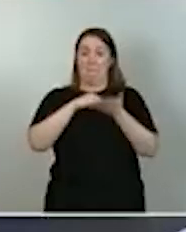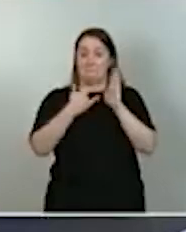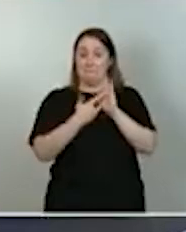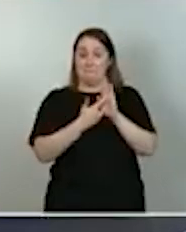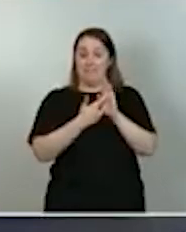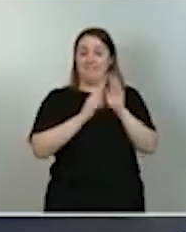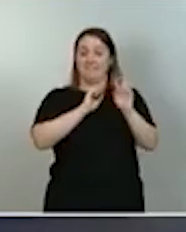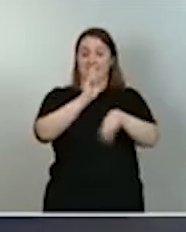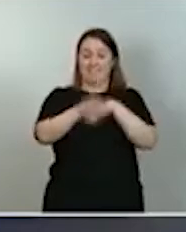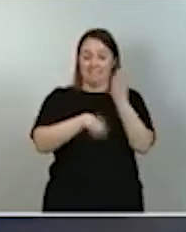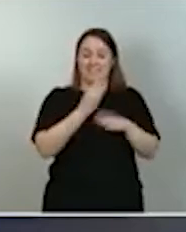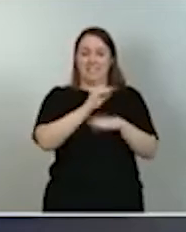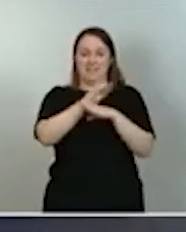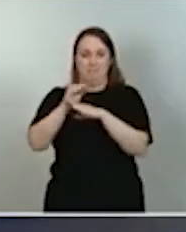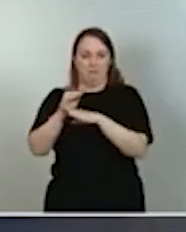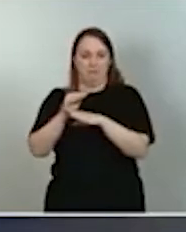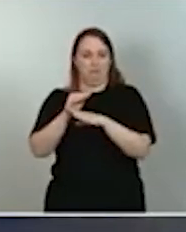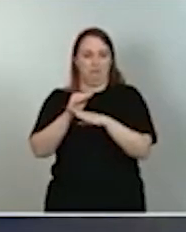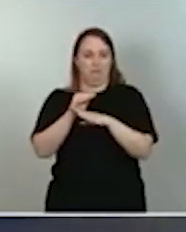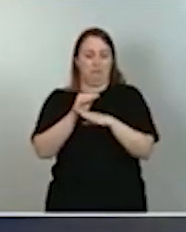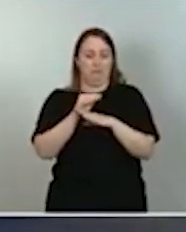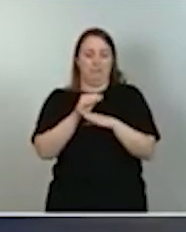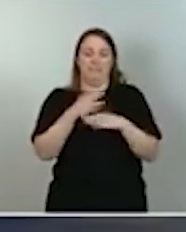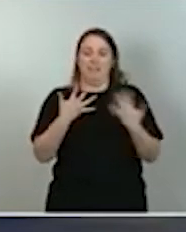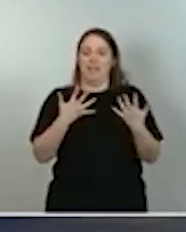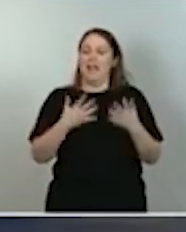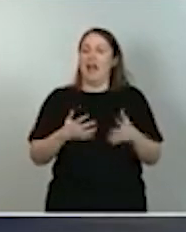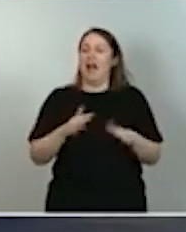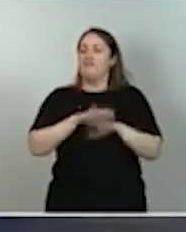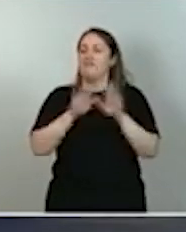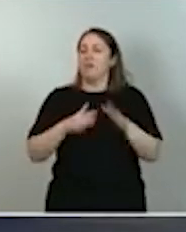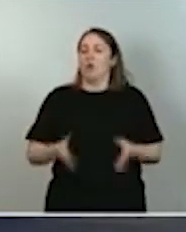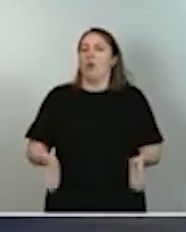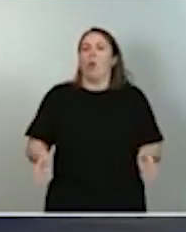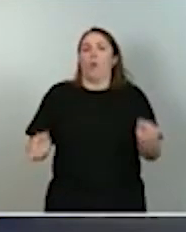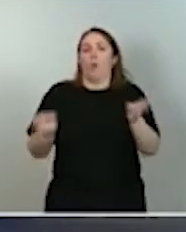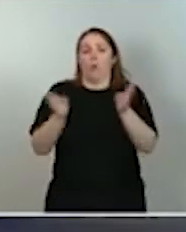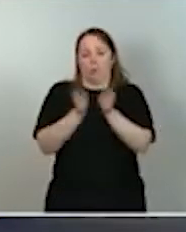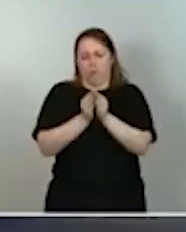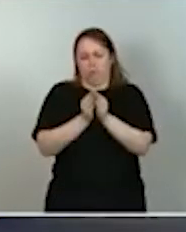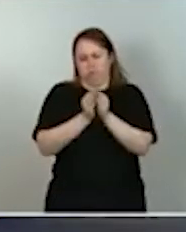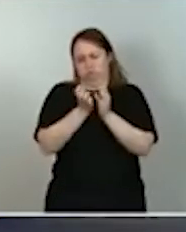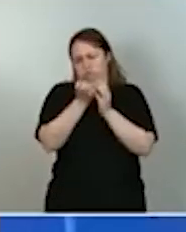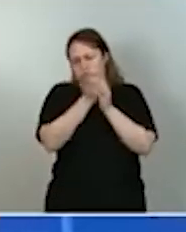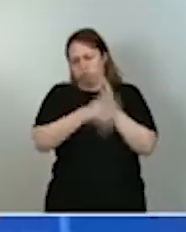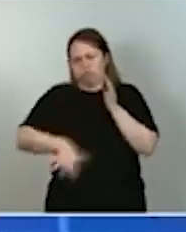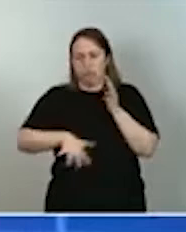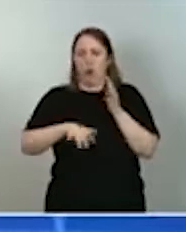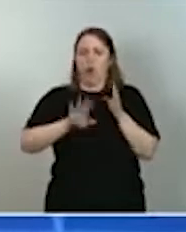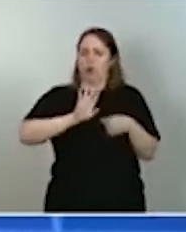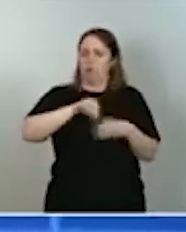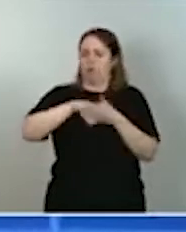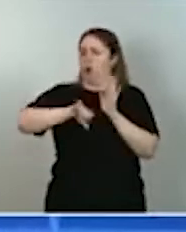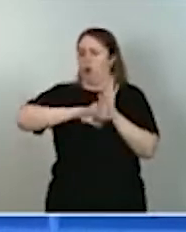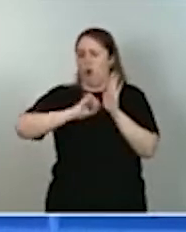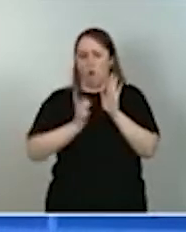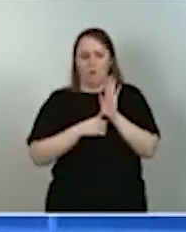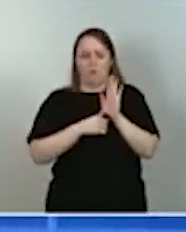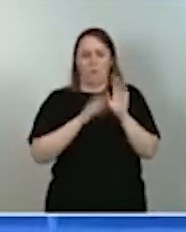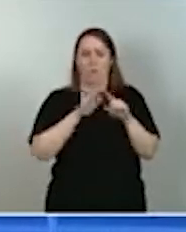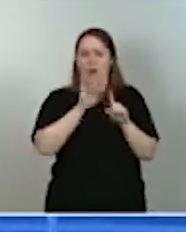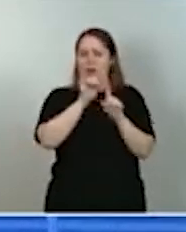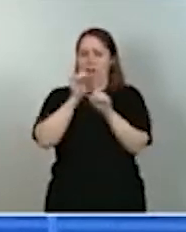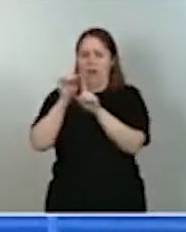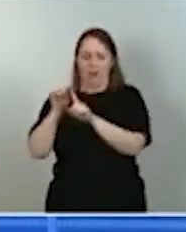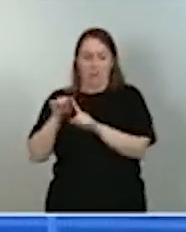que tiene un conjunto muy denso, muy completo de actuaciones para desarrollar en los próximos